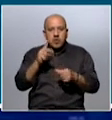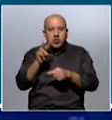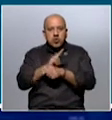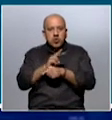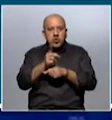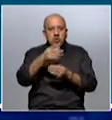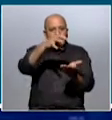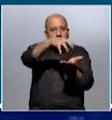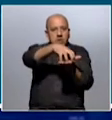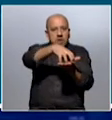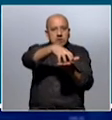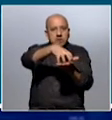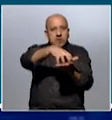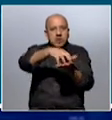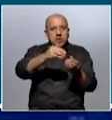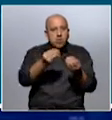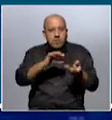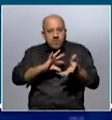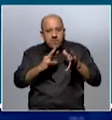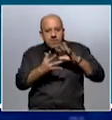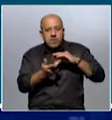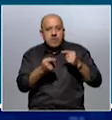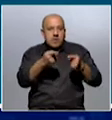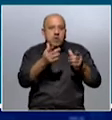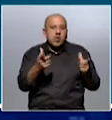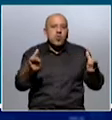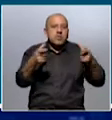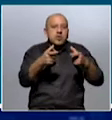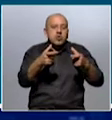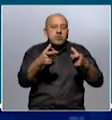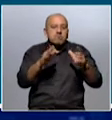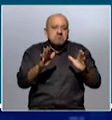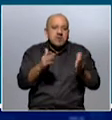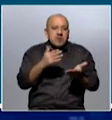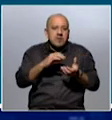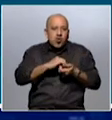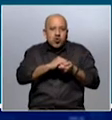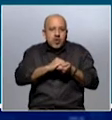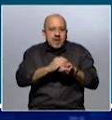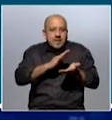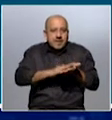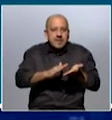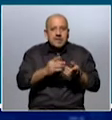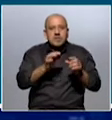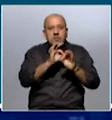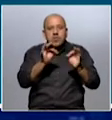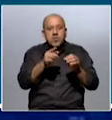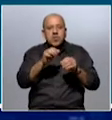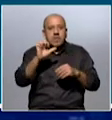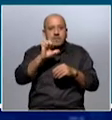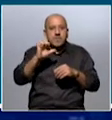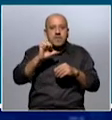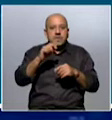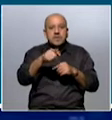establecimientos de forma como hogares, administrados por comisiones honorarias, o como residenciales que son empresas